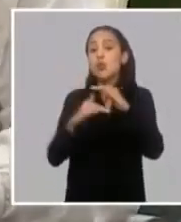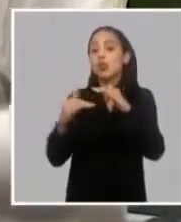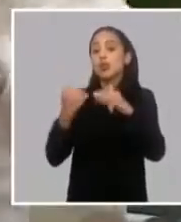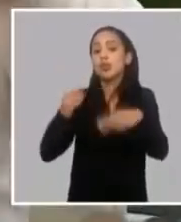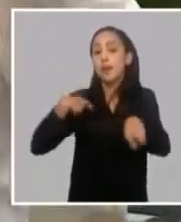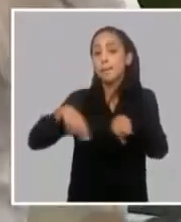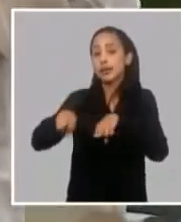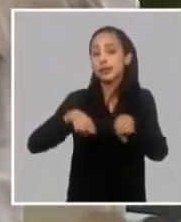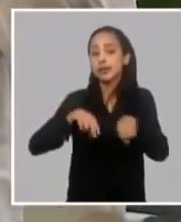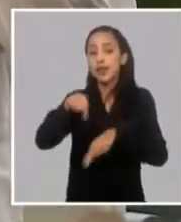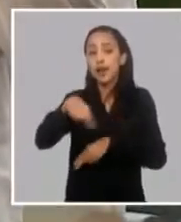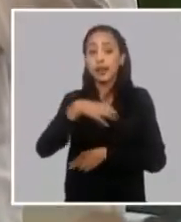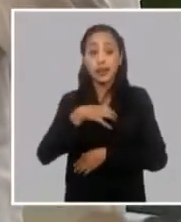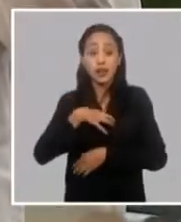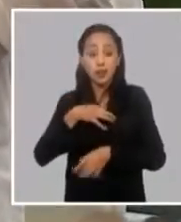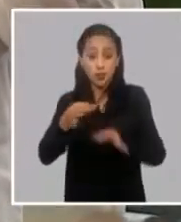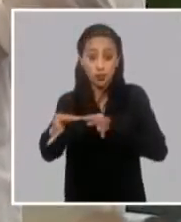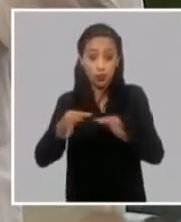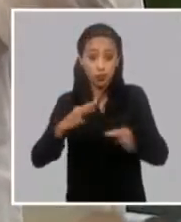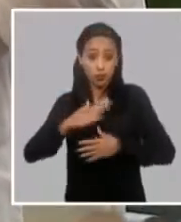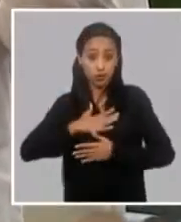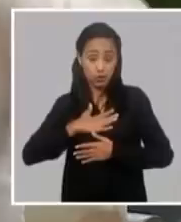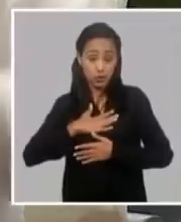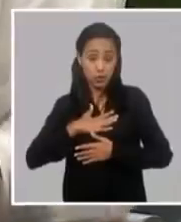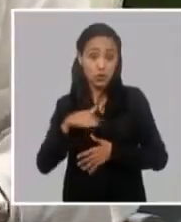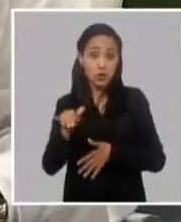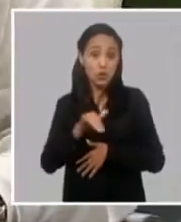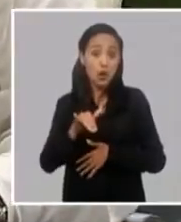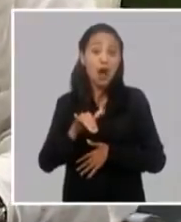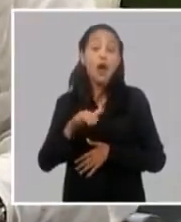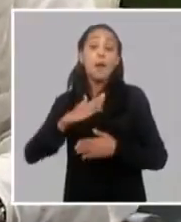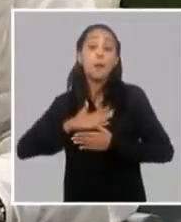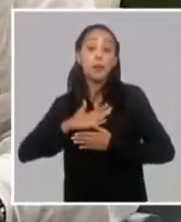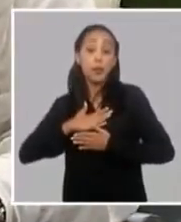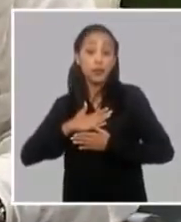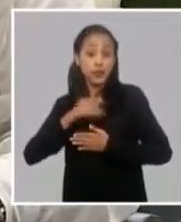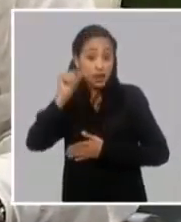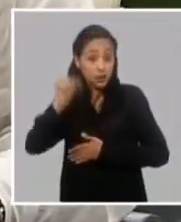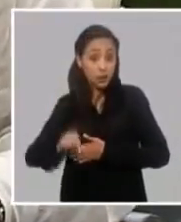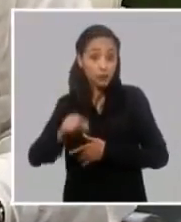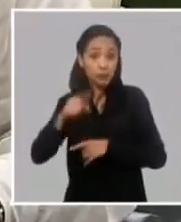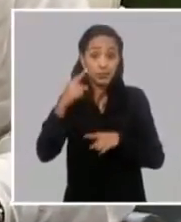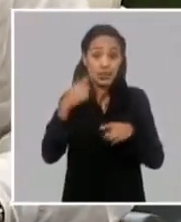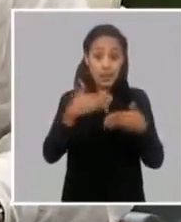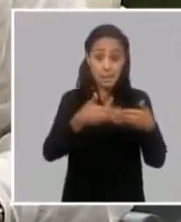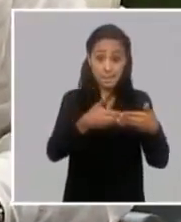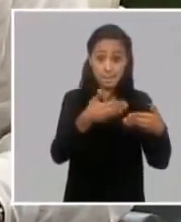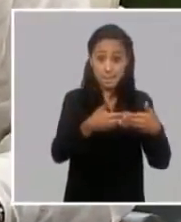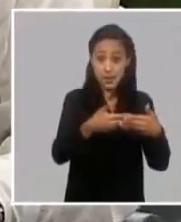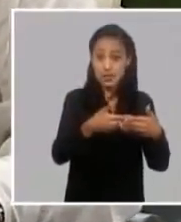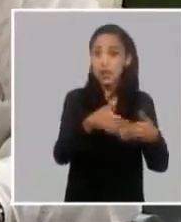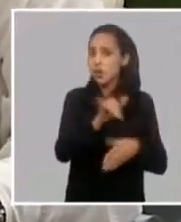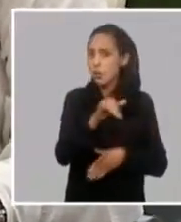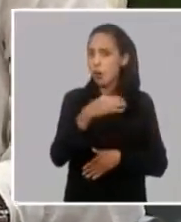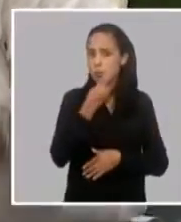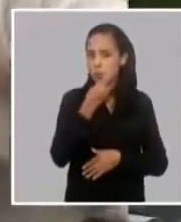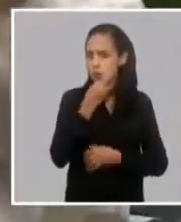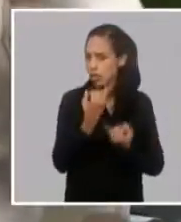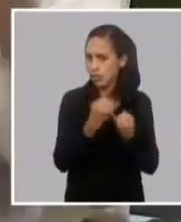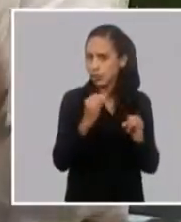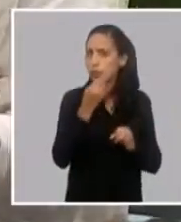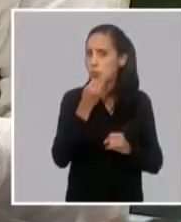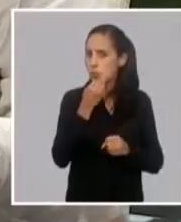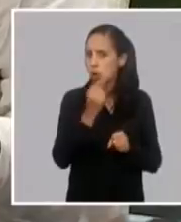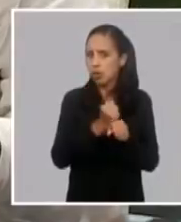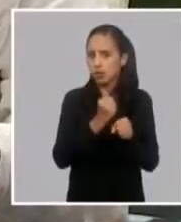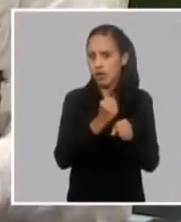o sea aquí tenemos la función de dueño como propietario y la micro pequeña y mediana empresa tiene autonomía de gestión o sea a diferencia de